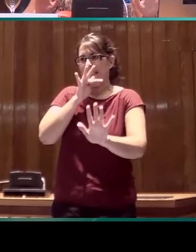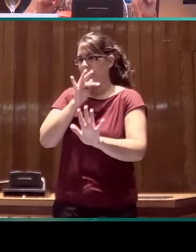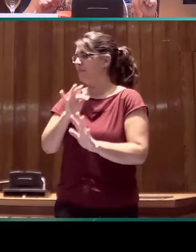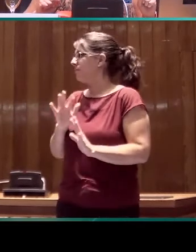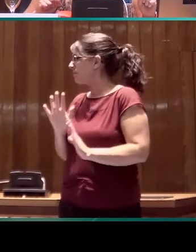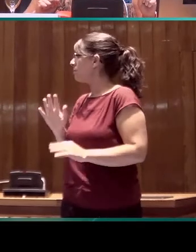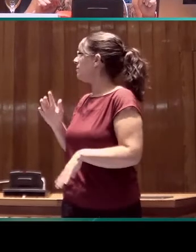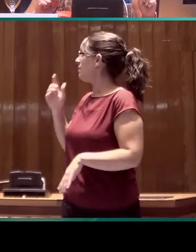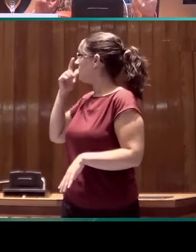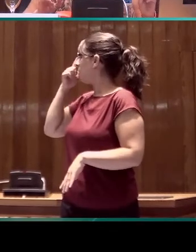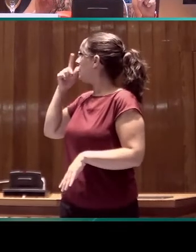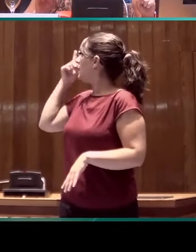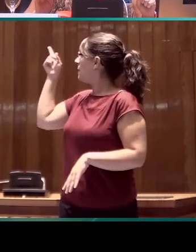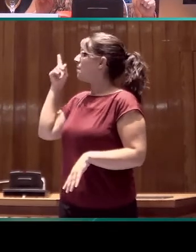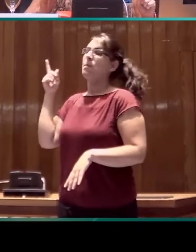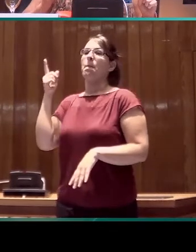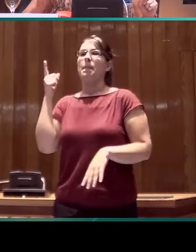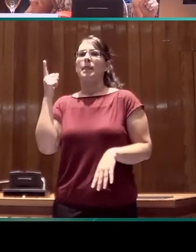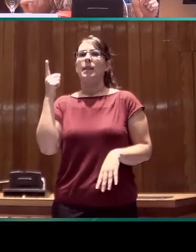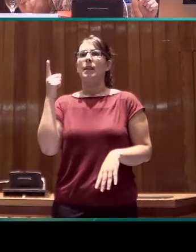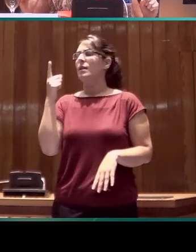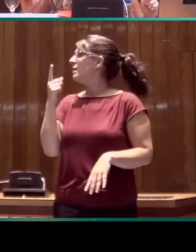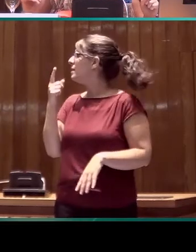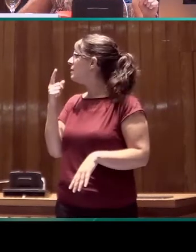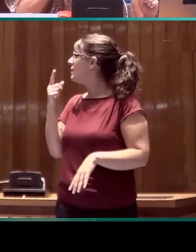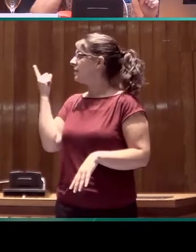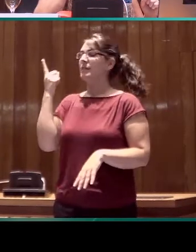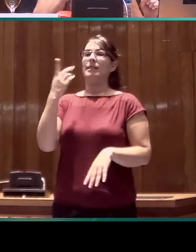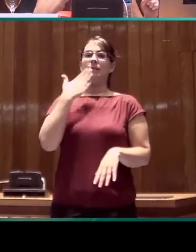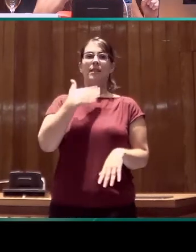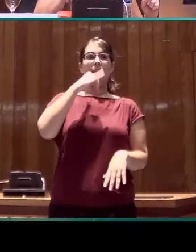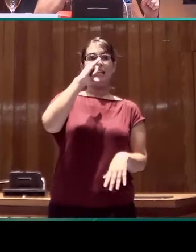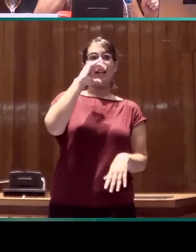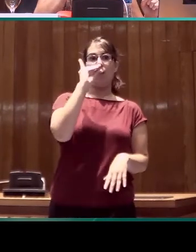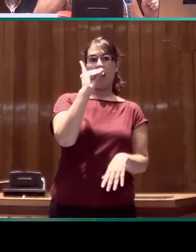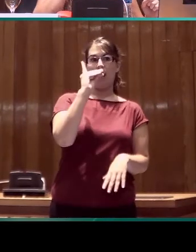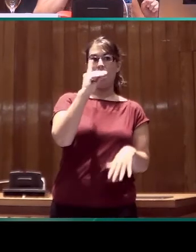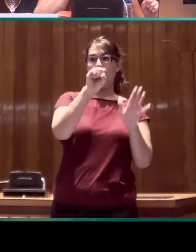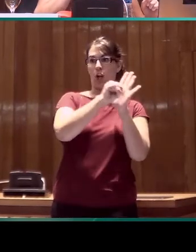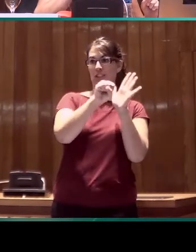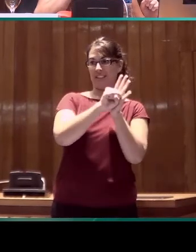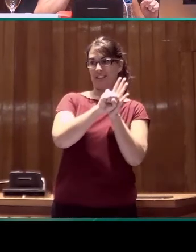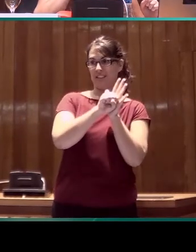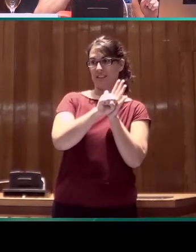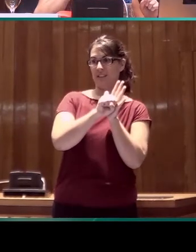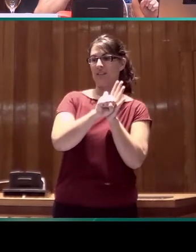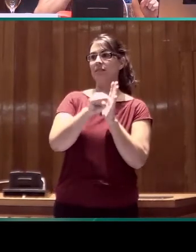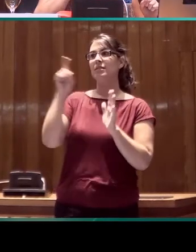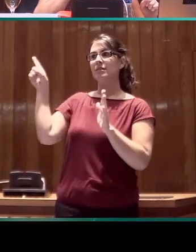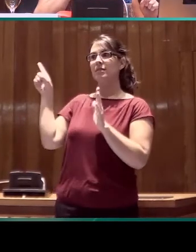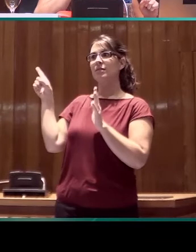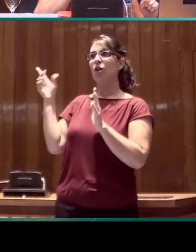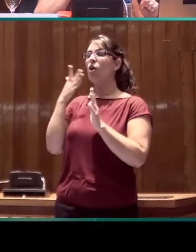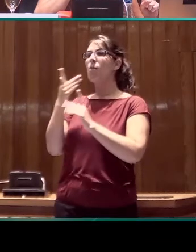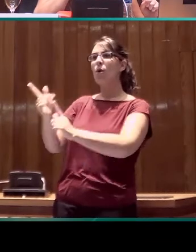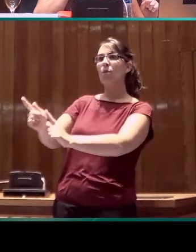Bien, un diseño como el, a partir de ID Glossas, nos obliga a elaborar una